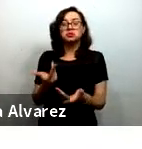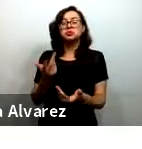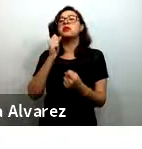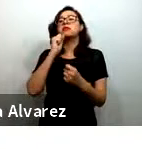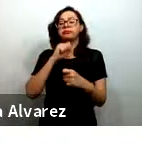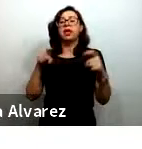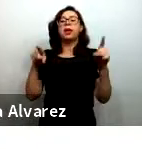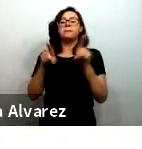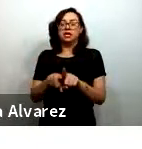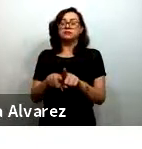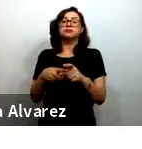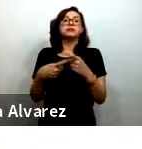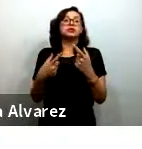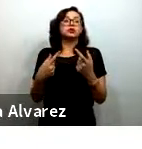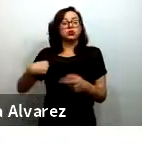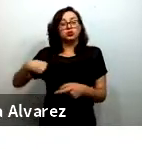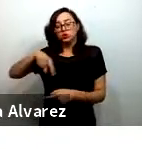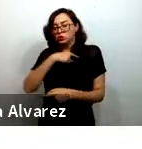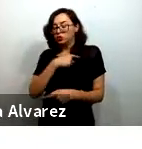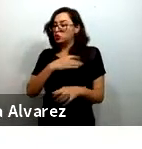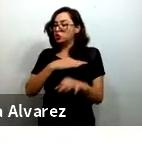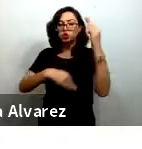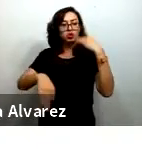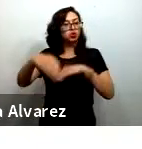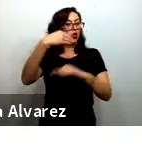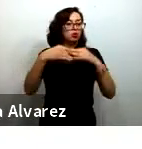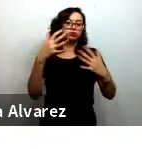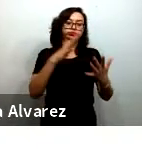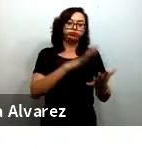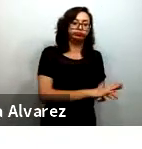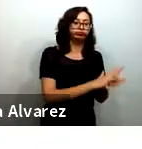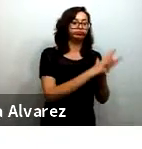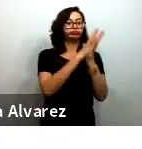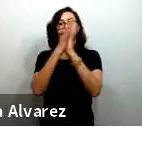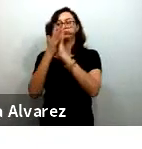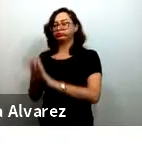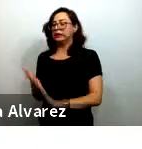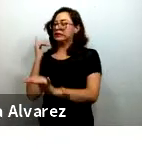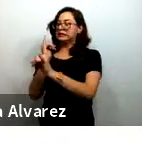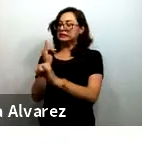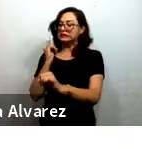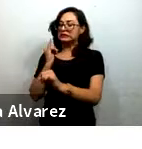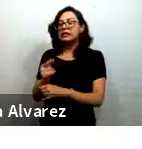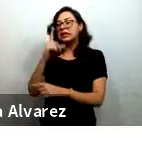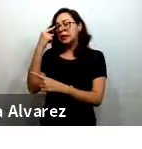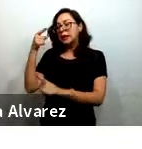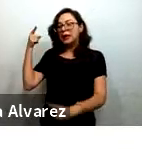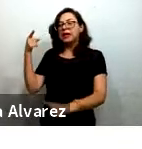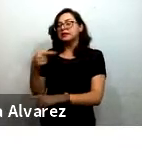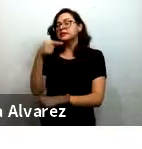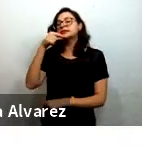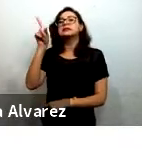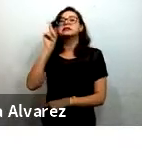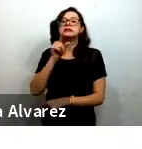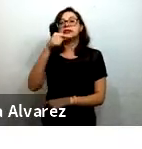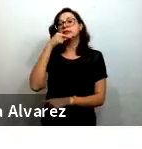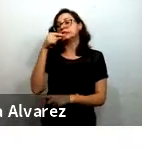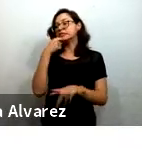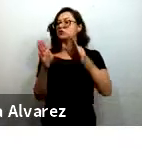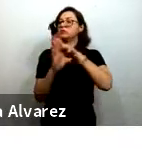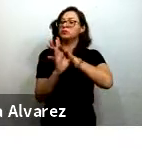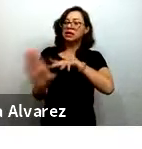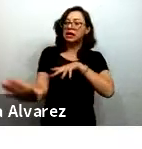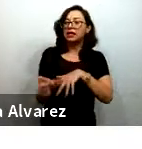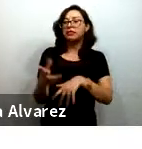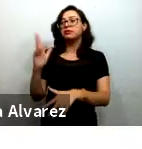vimos en la necesidad de virtualizar muchos de nuestros programas dirigidos a niñas niños jóvenes migrantes refugiados y a